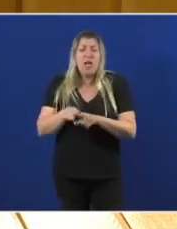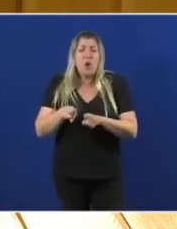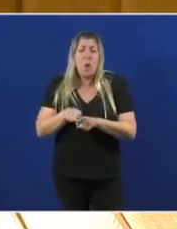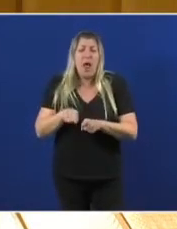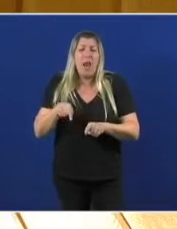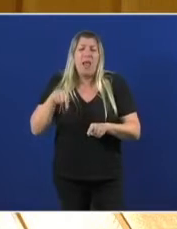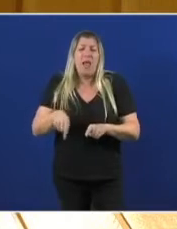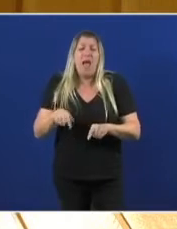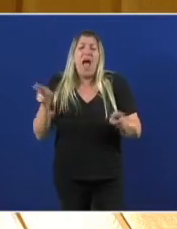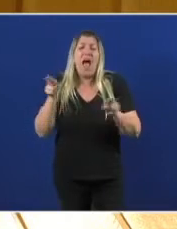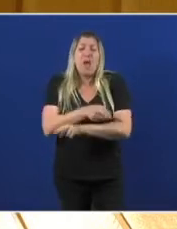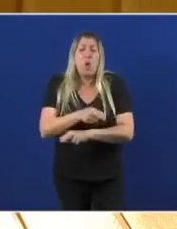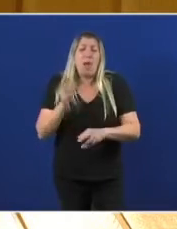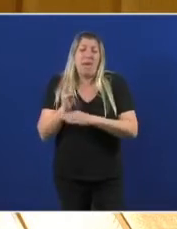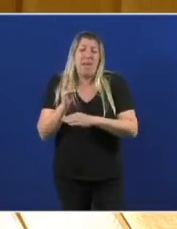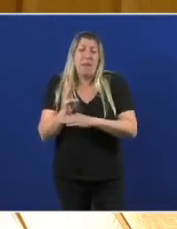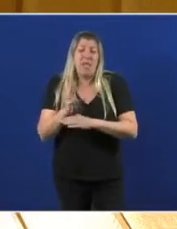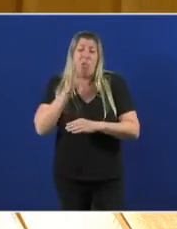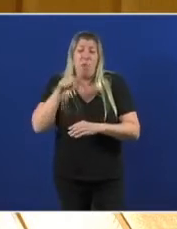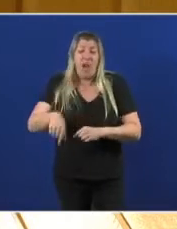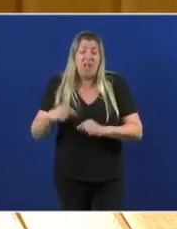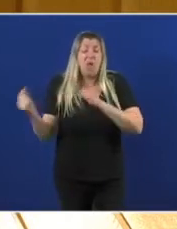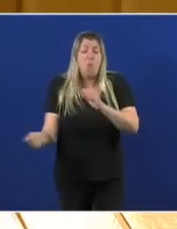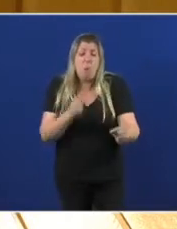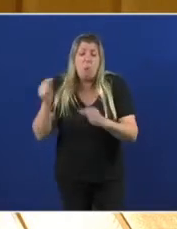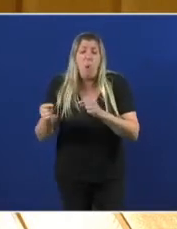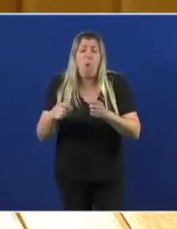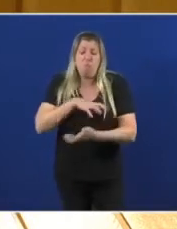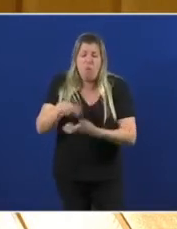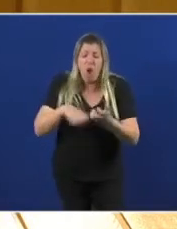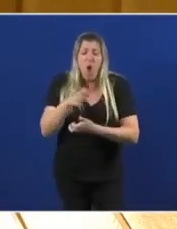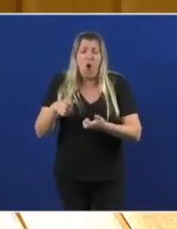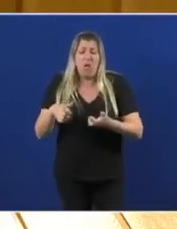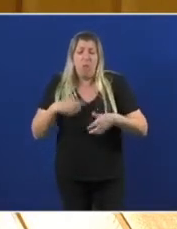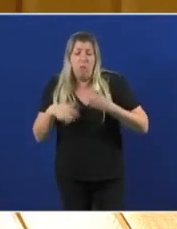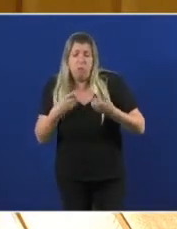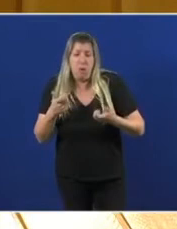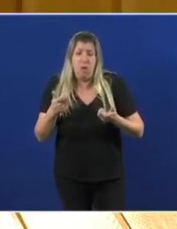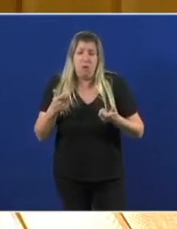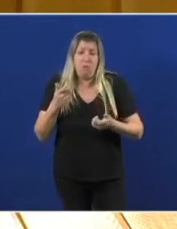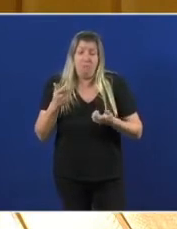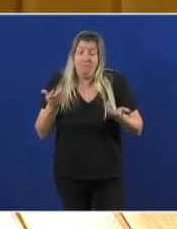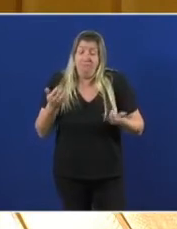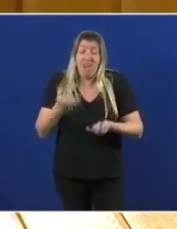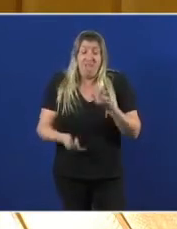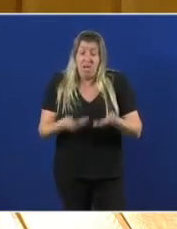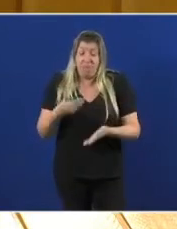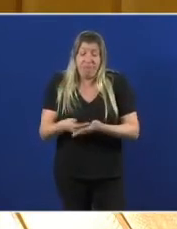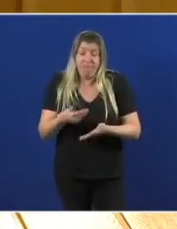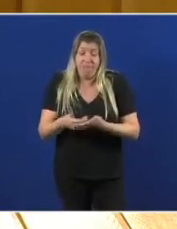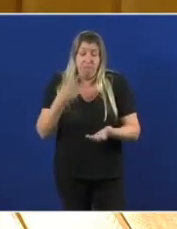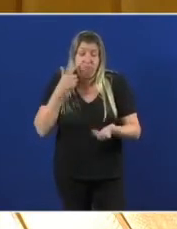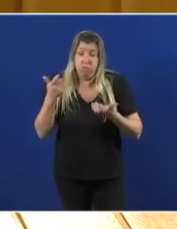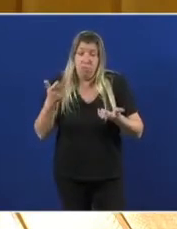a través da bronca da mentira e da crispación e os feitos falan por vostede porque en